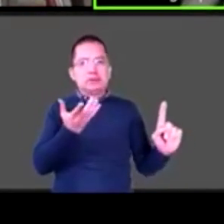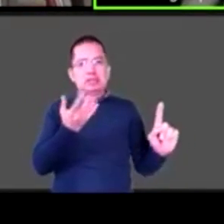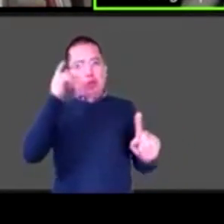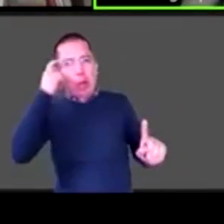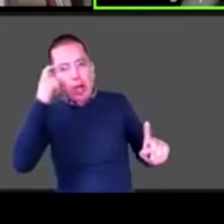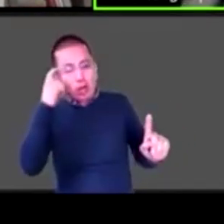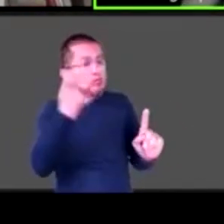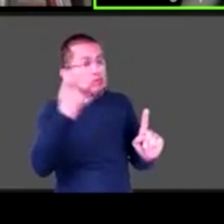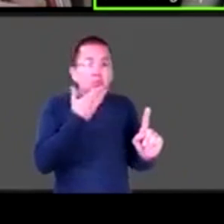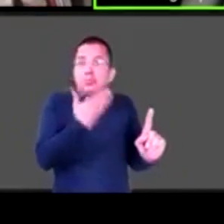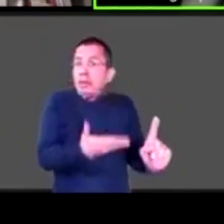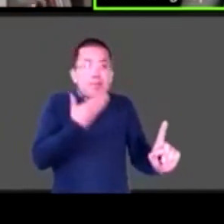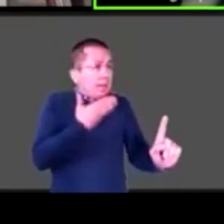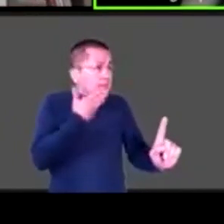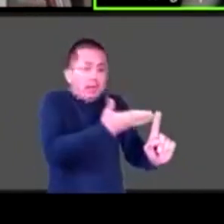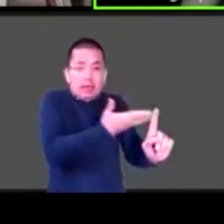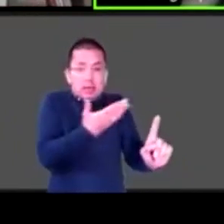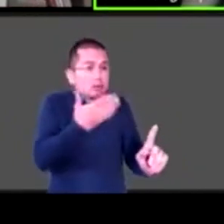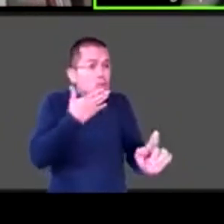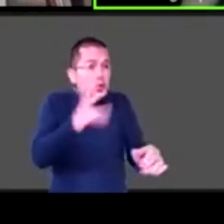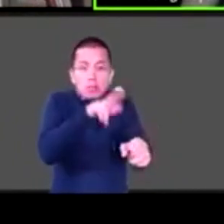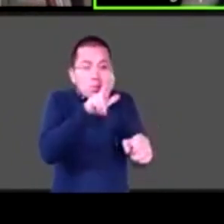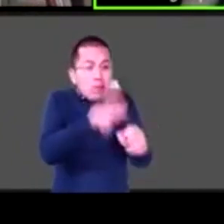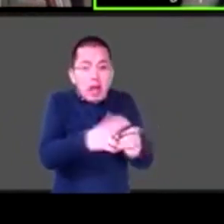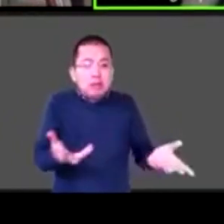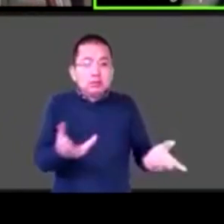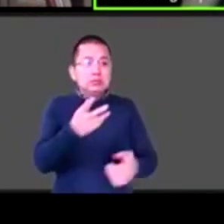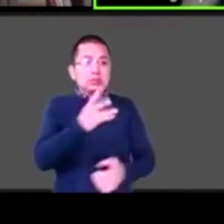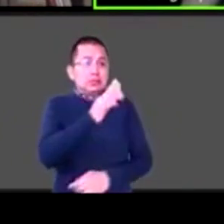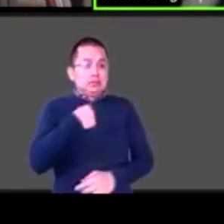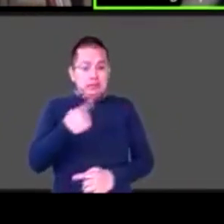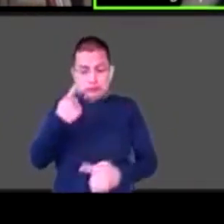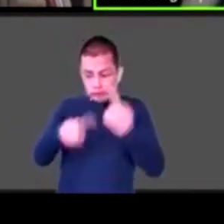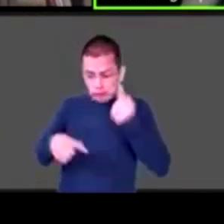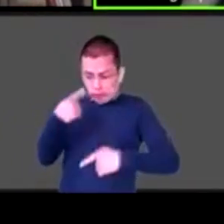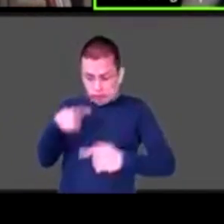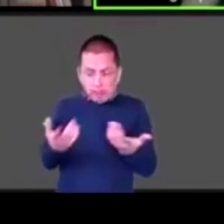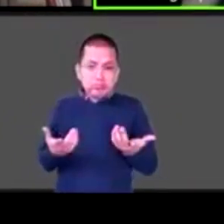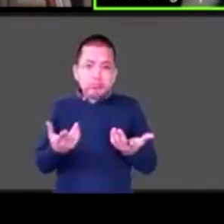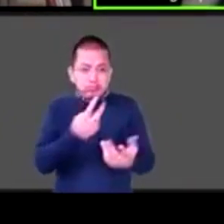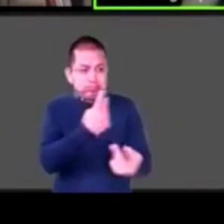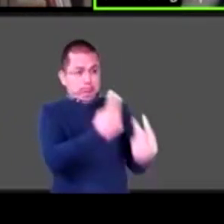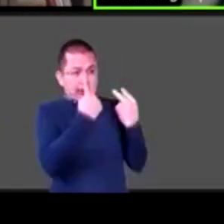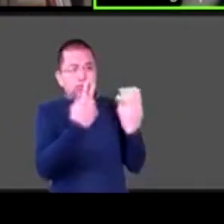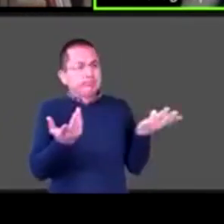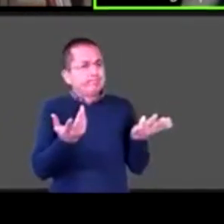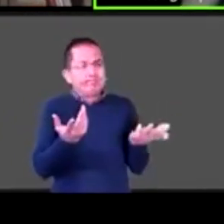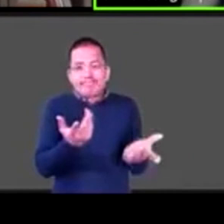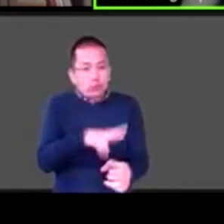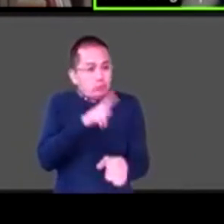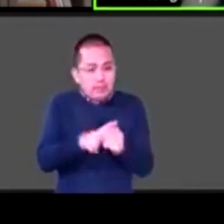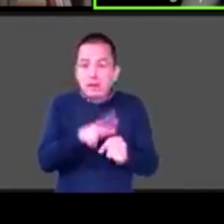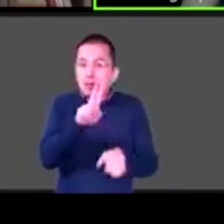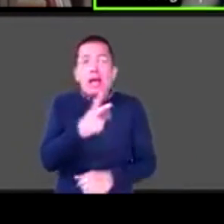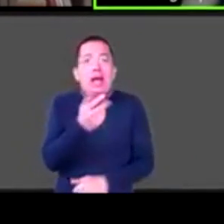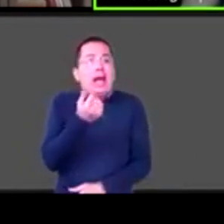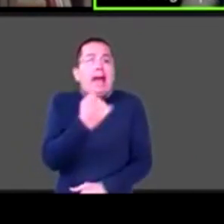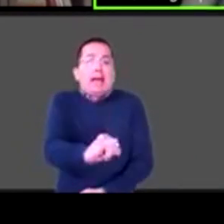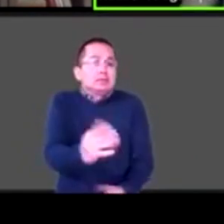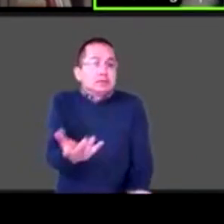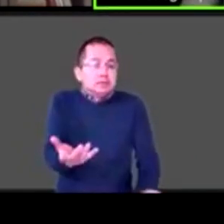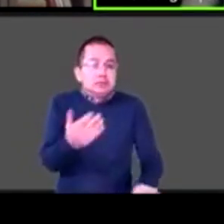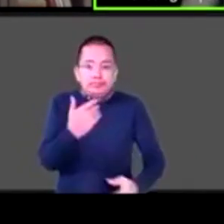Me vas a ver llorar a veces. Y es parte de eso, ¿no? Sirve mucho tener,